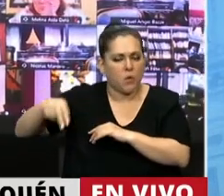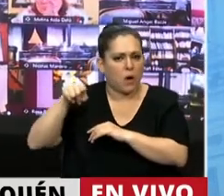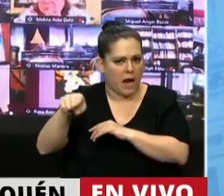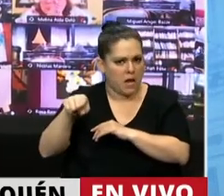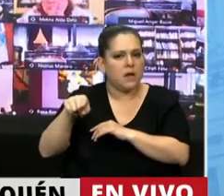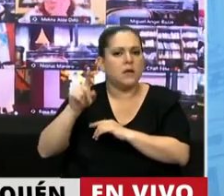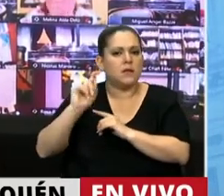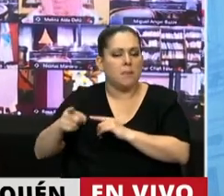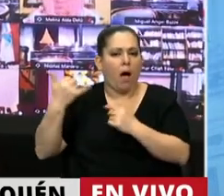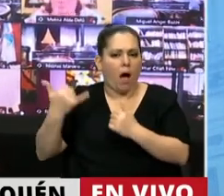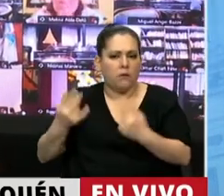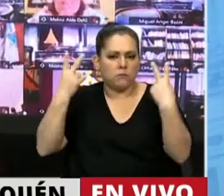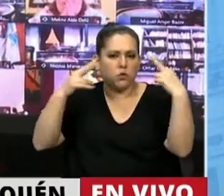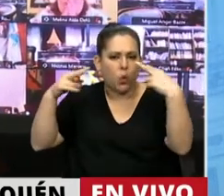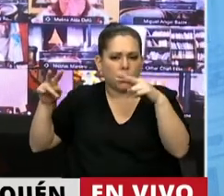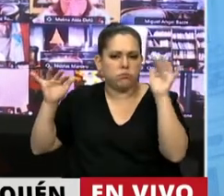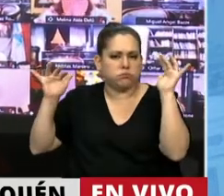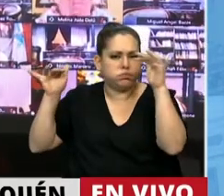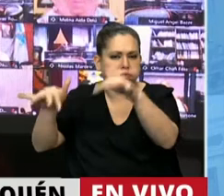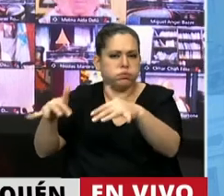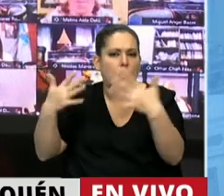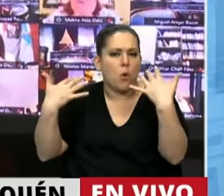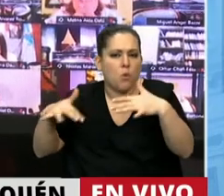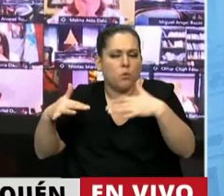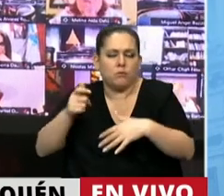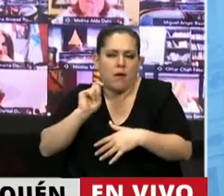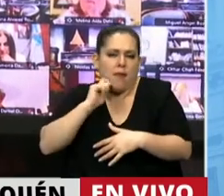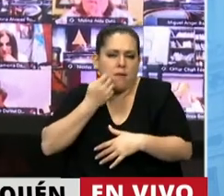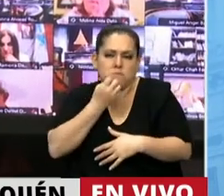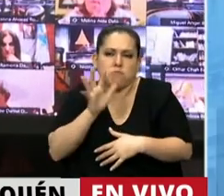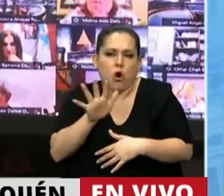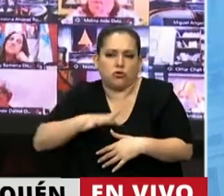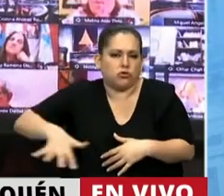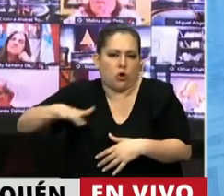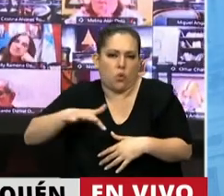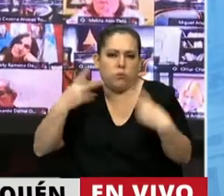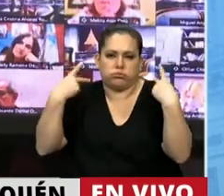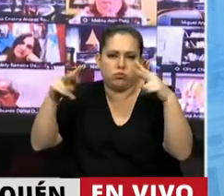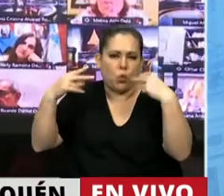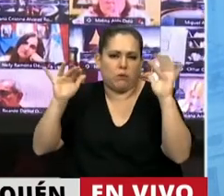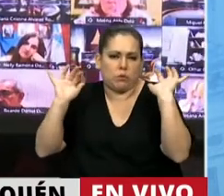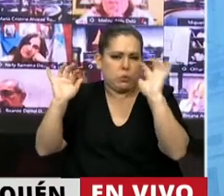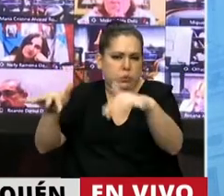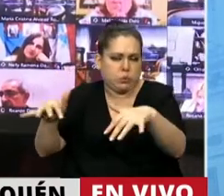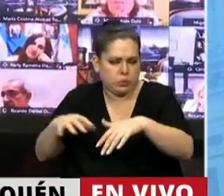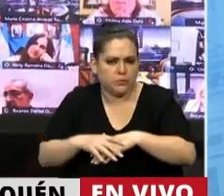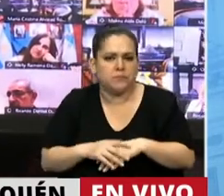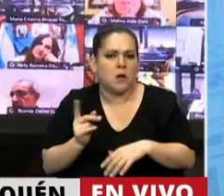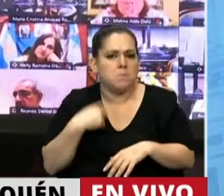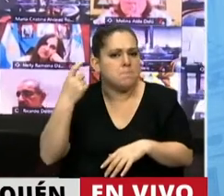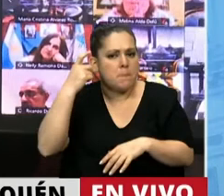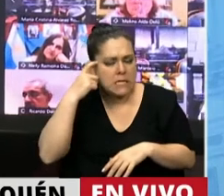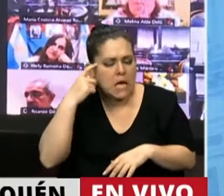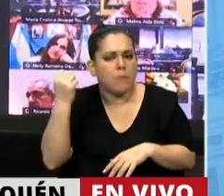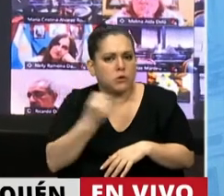económica y turística gracias a su imponente belleza. Desde un principio creímos importante